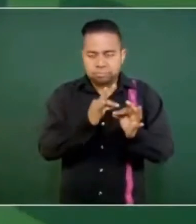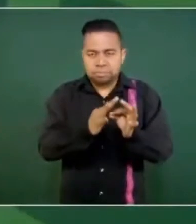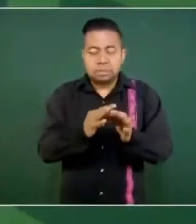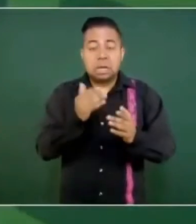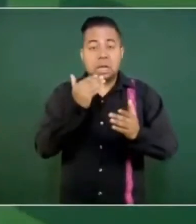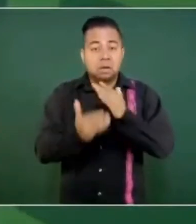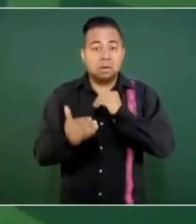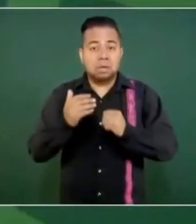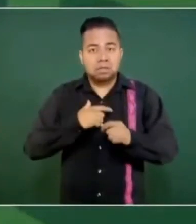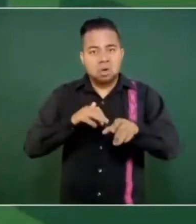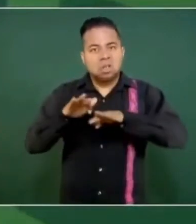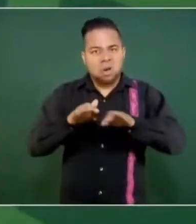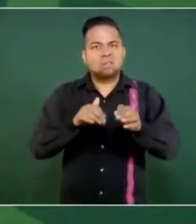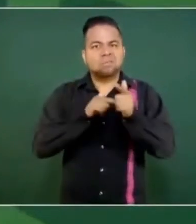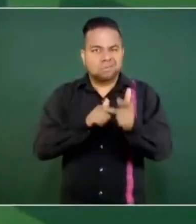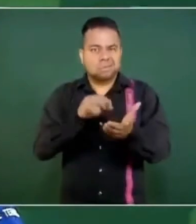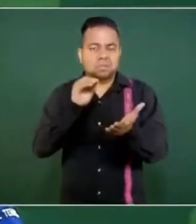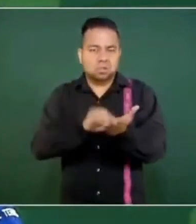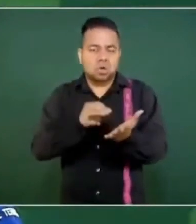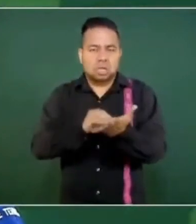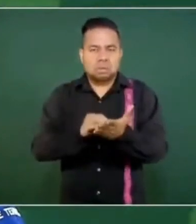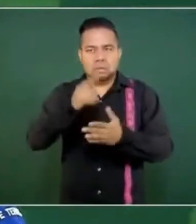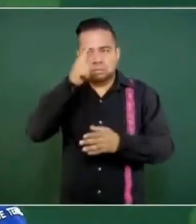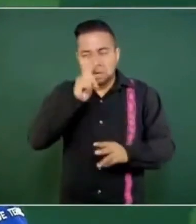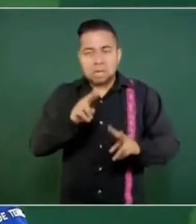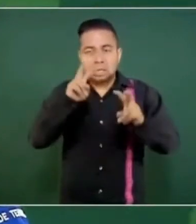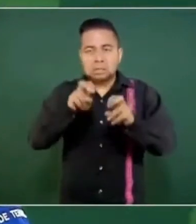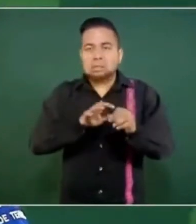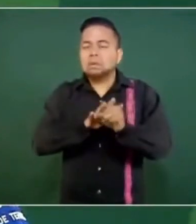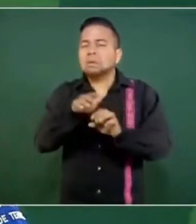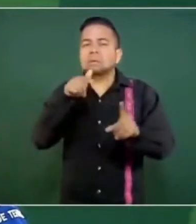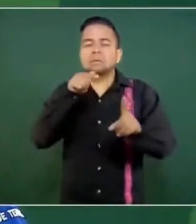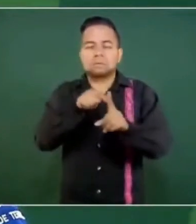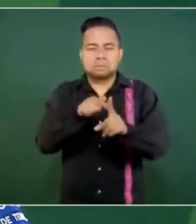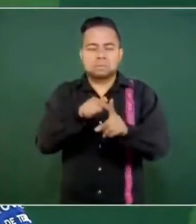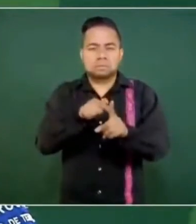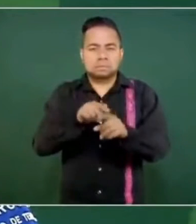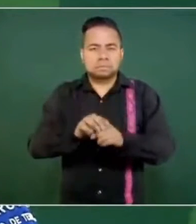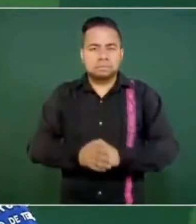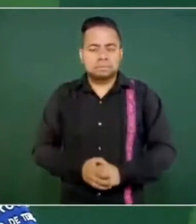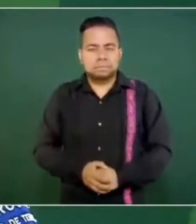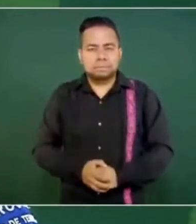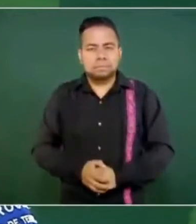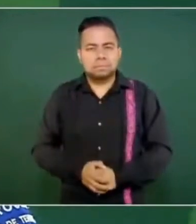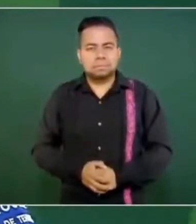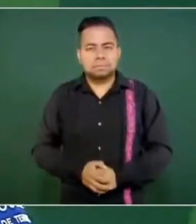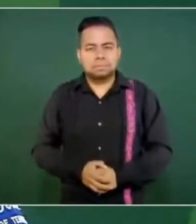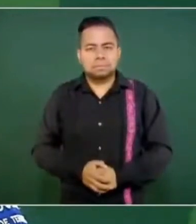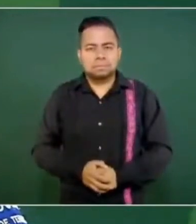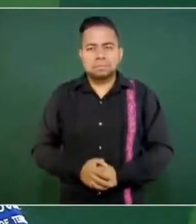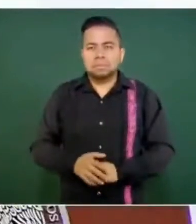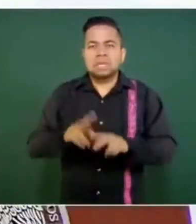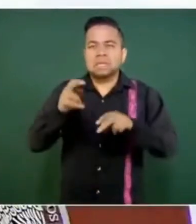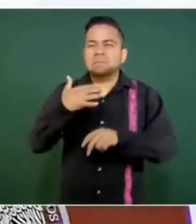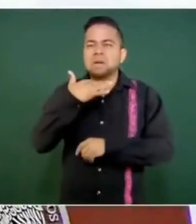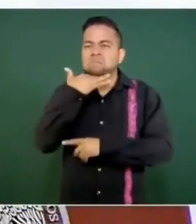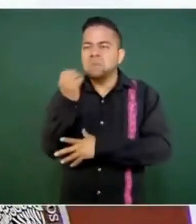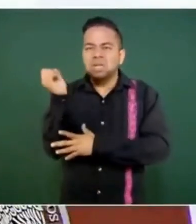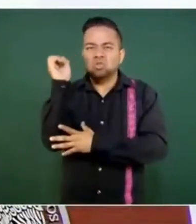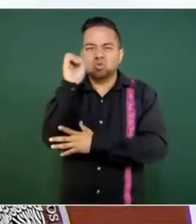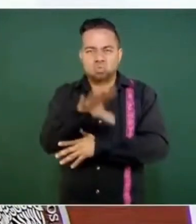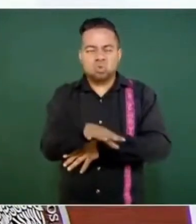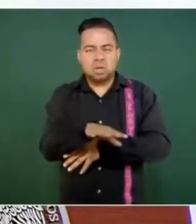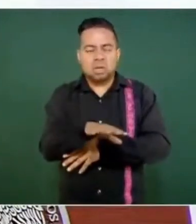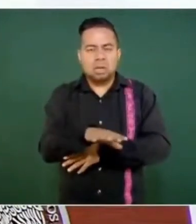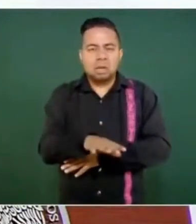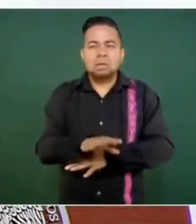estamos trabajando en eso. en el tema de la basura. Hemos